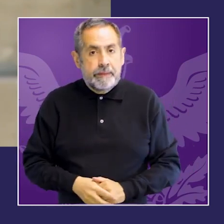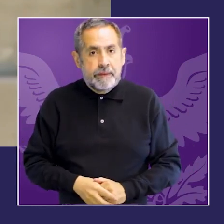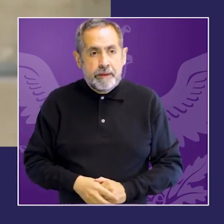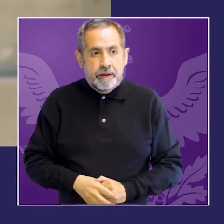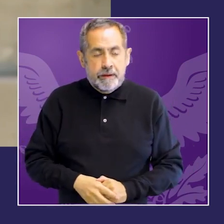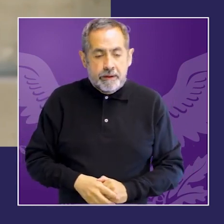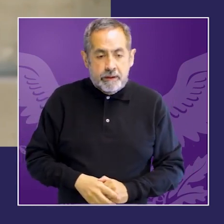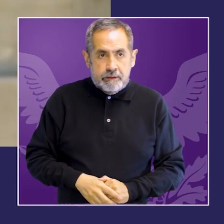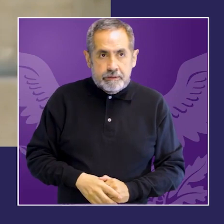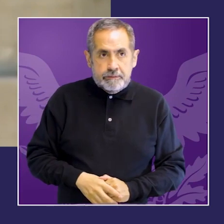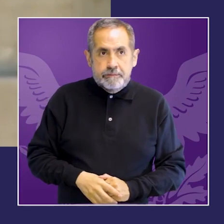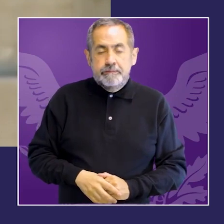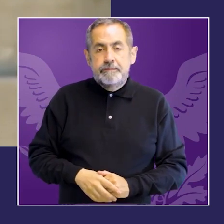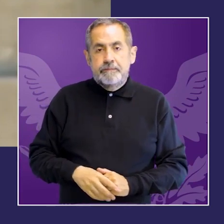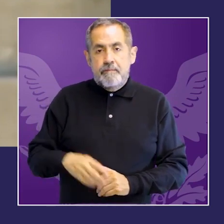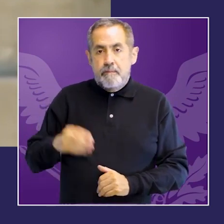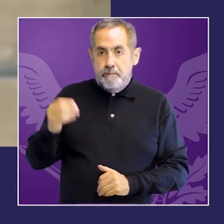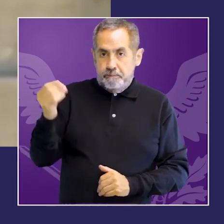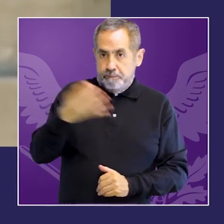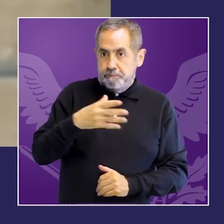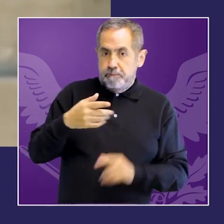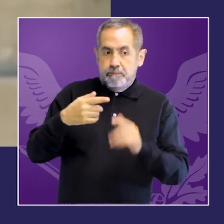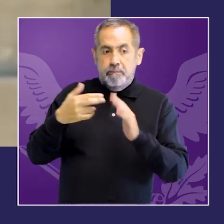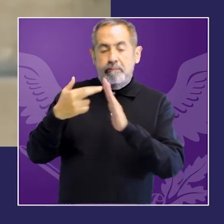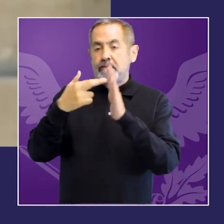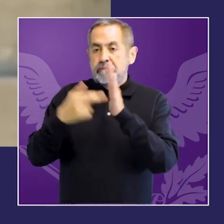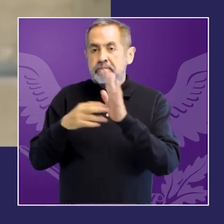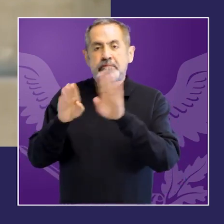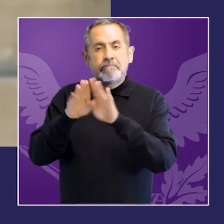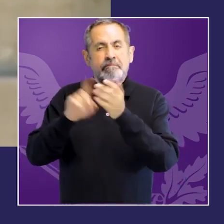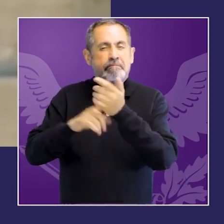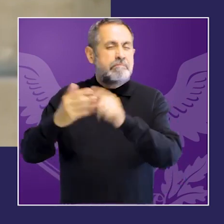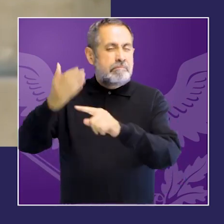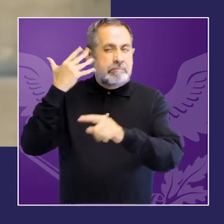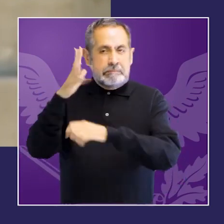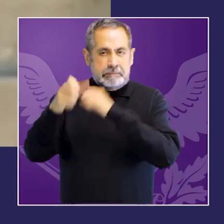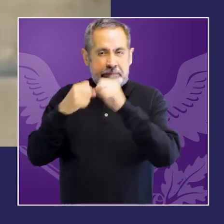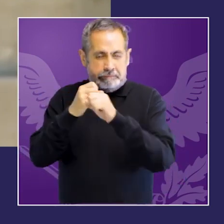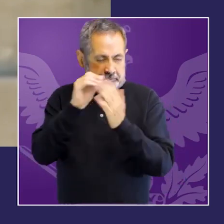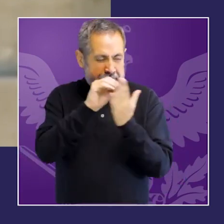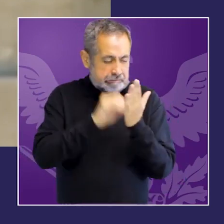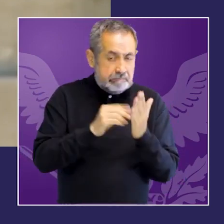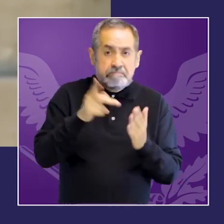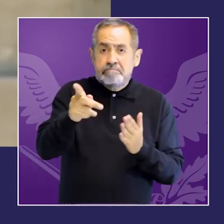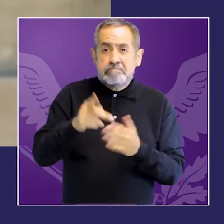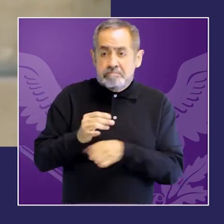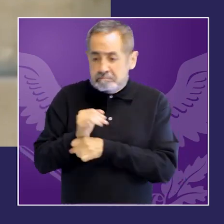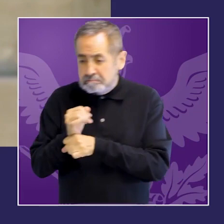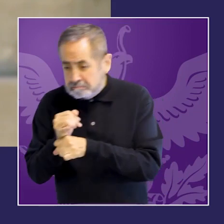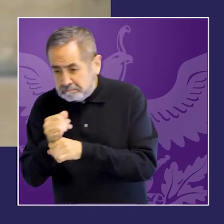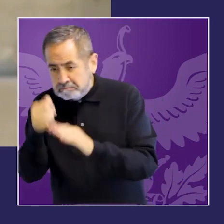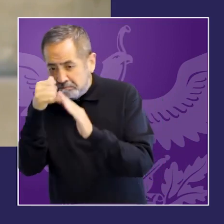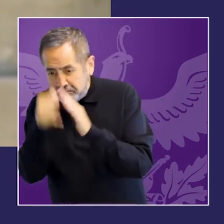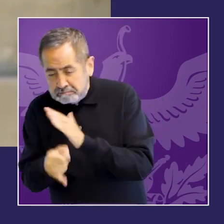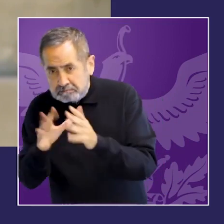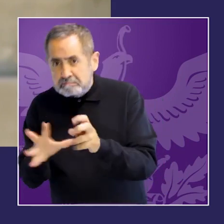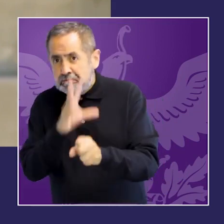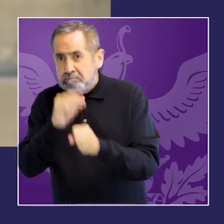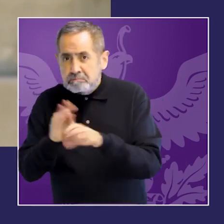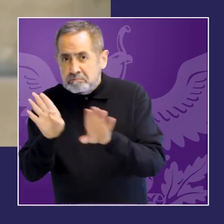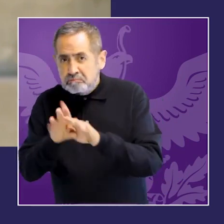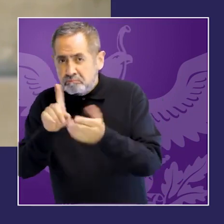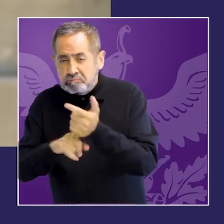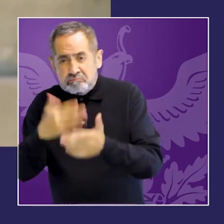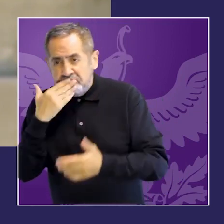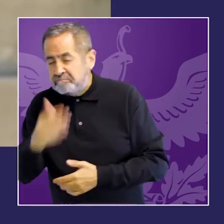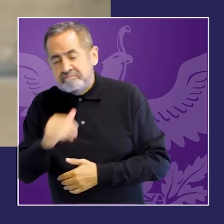un grado importante de impunidad en la investigación y en la sanción de las responsabilidades y además las dificultades